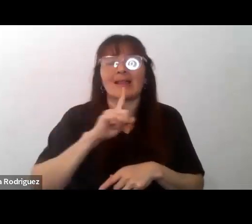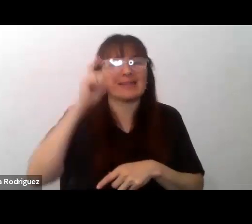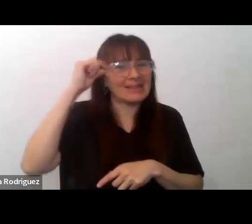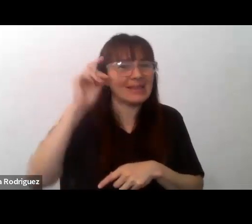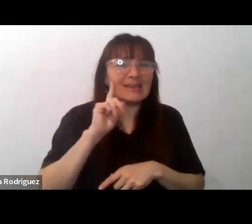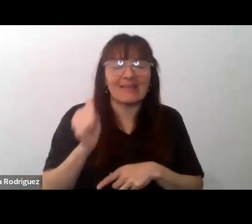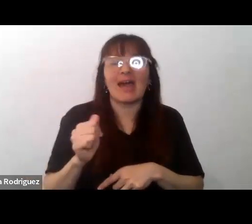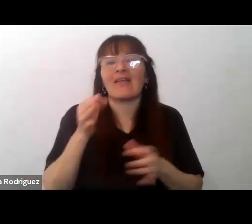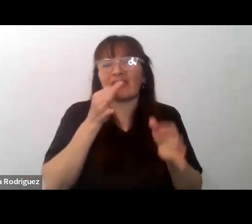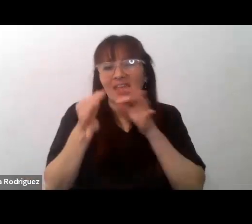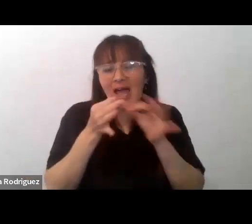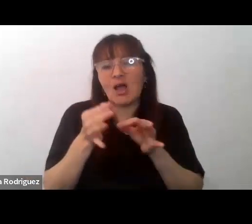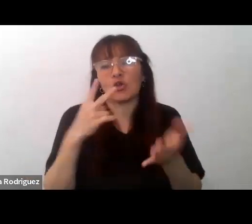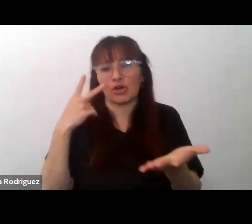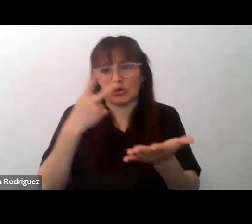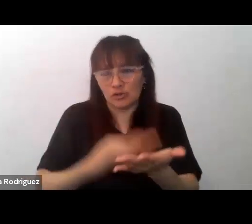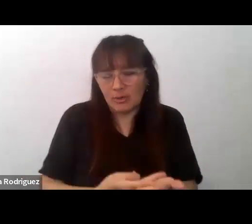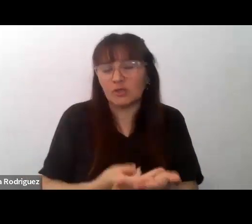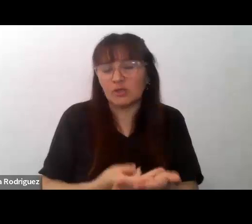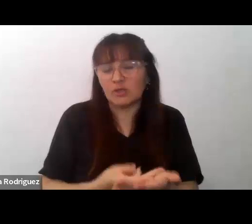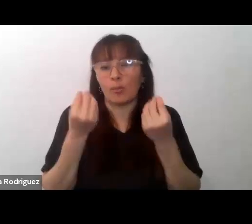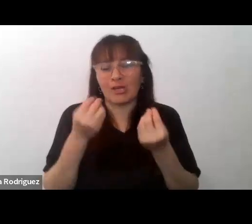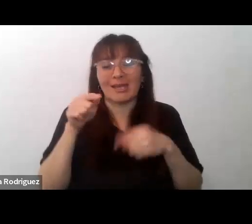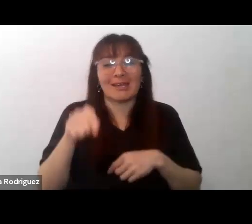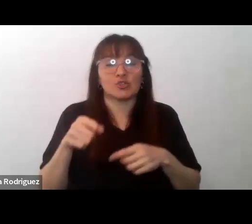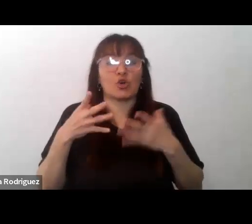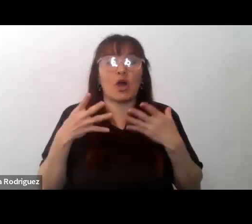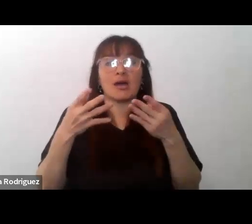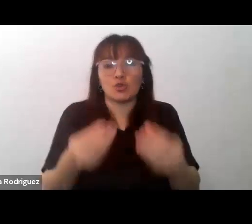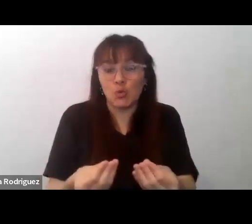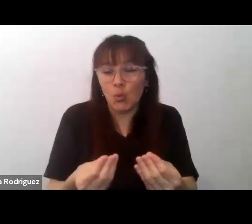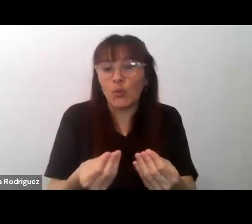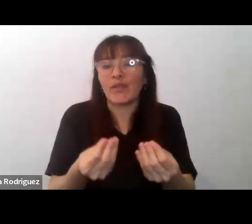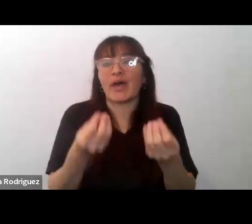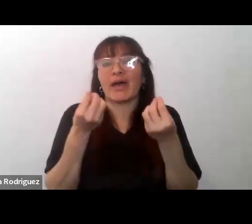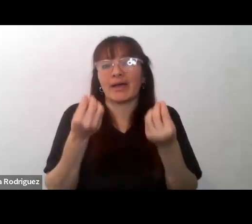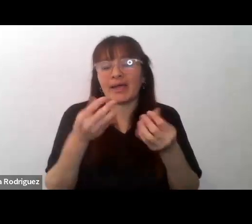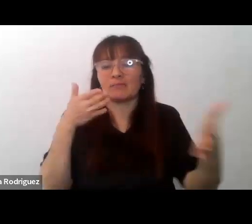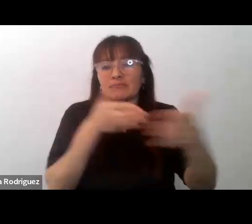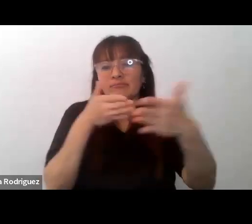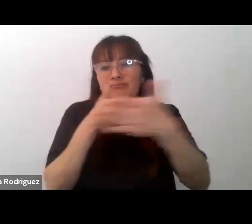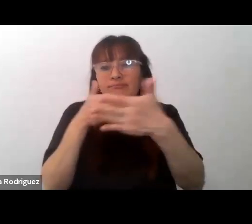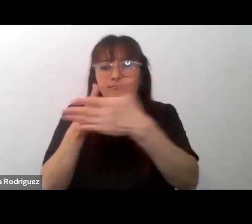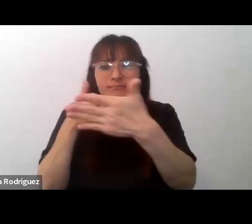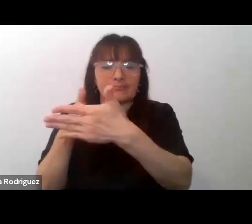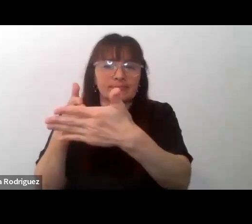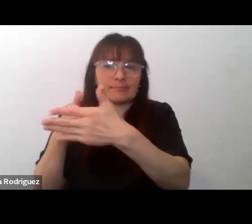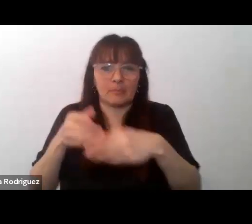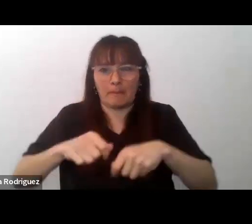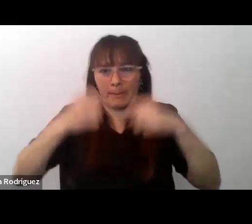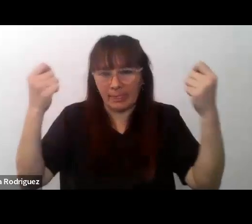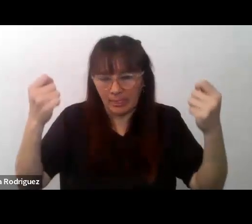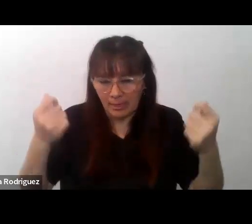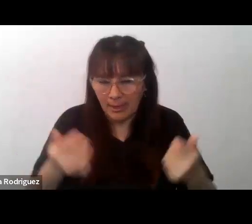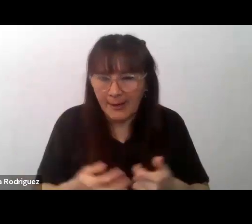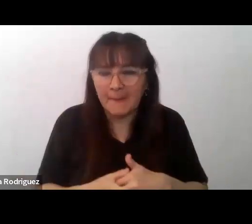reconocimiento porque esto ayuda a sobrepasar los obstáculos que se